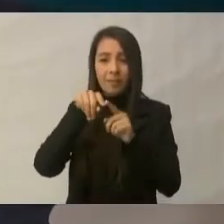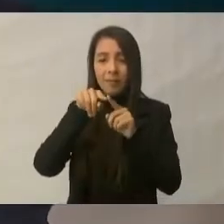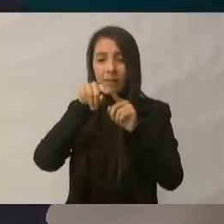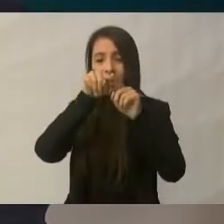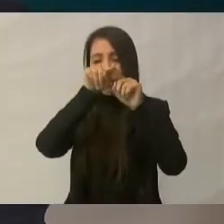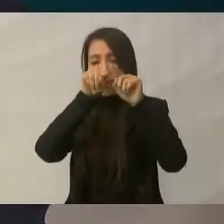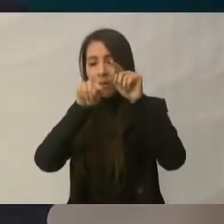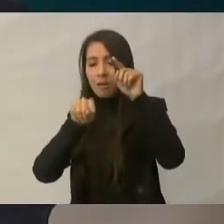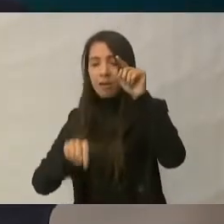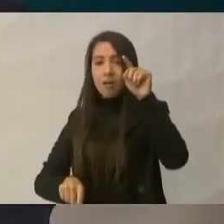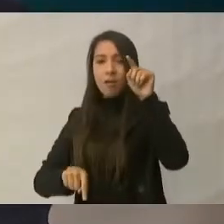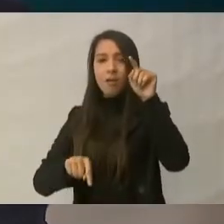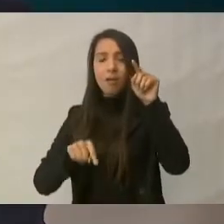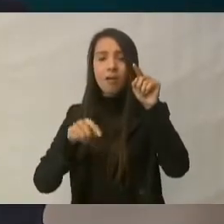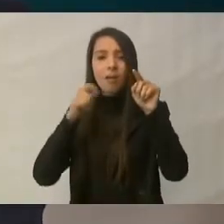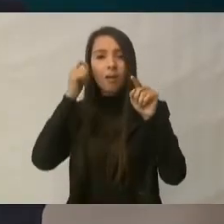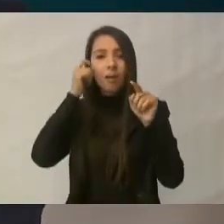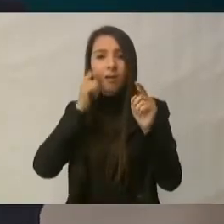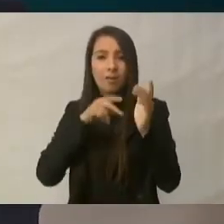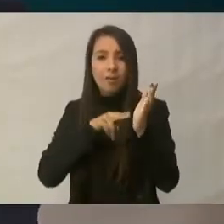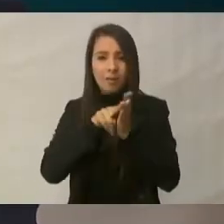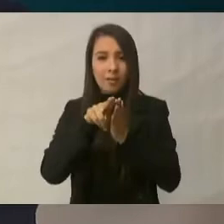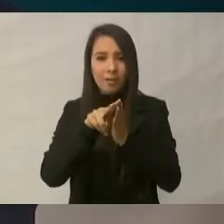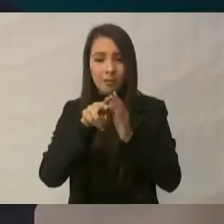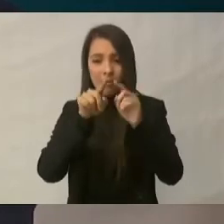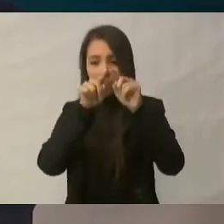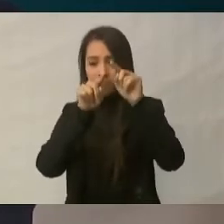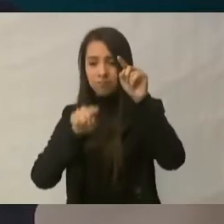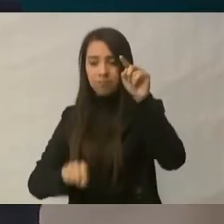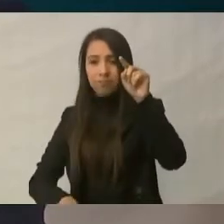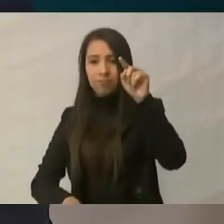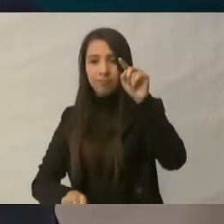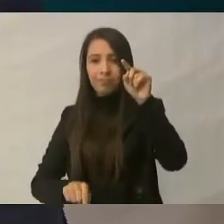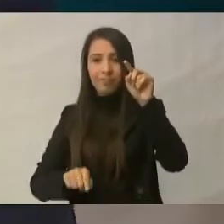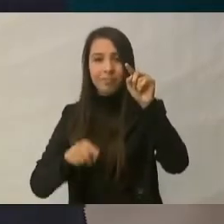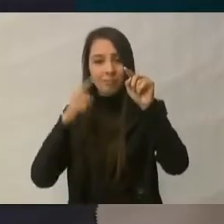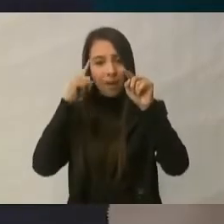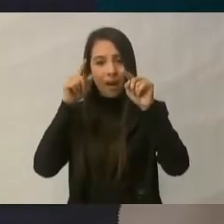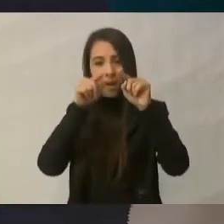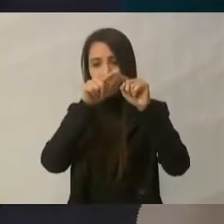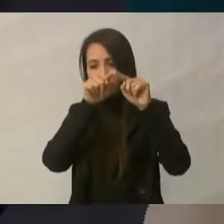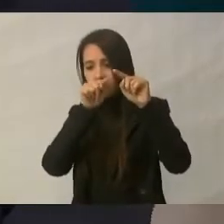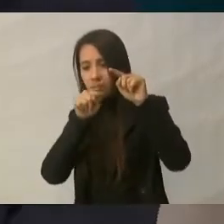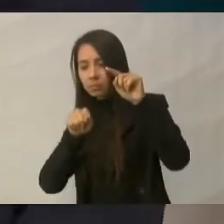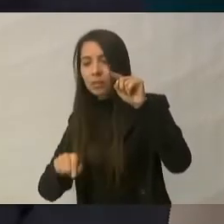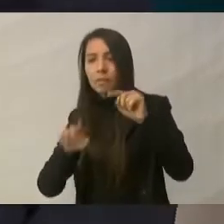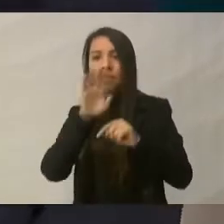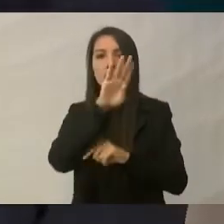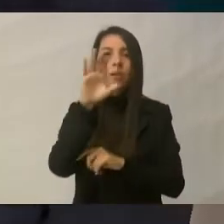Negro, hacia Baja California Sur, toda la orilla,